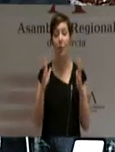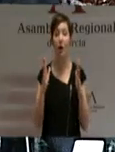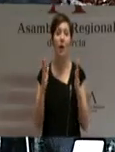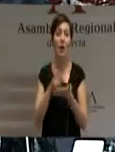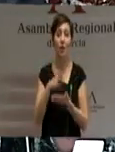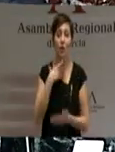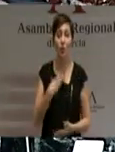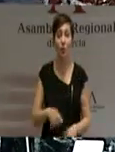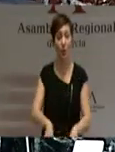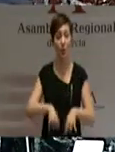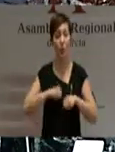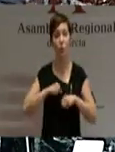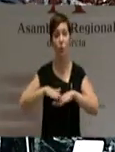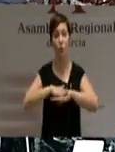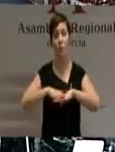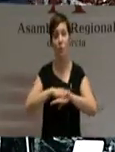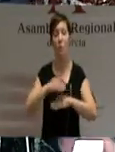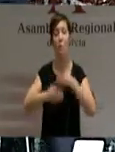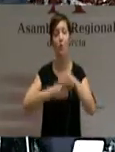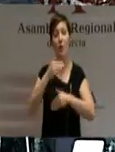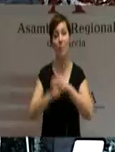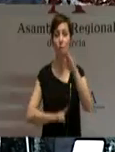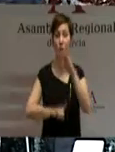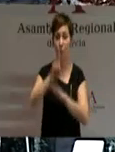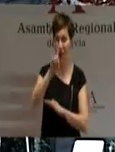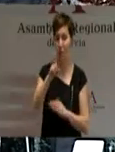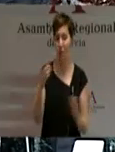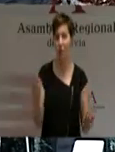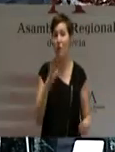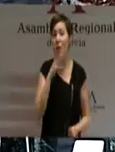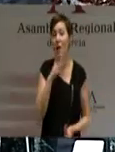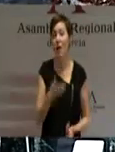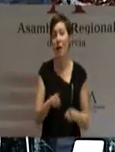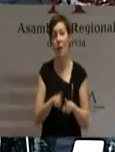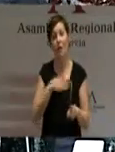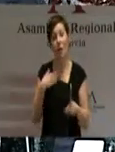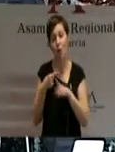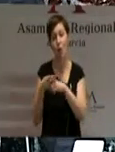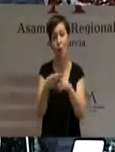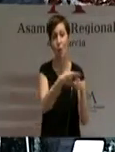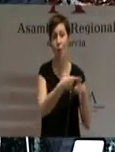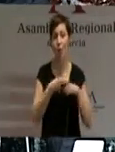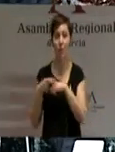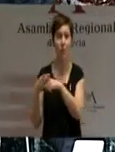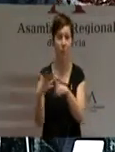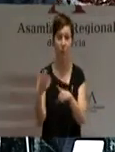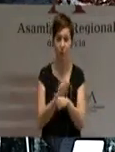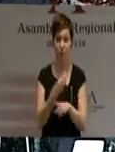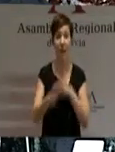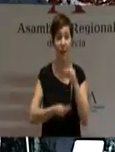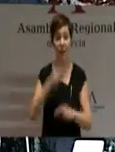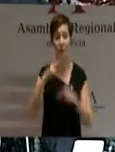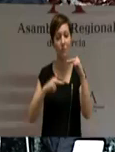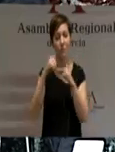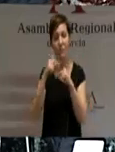en proceso de recuperación. Y ese proceso de recuperación quiero compartirlo con todos y realizarlo con todos.